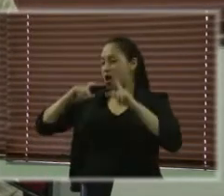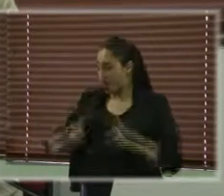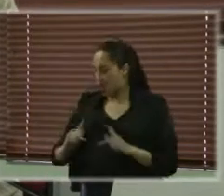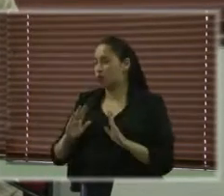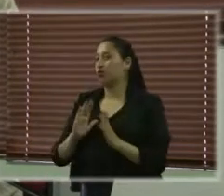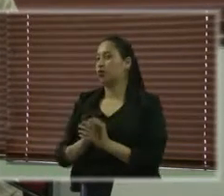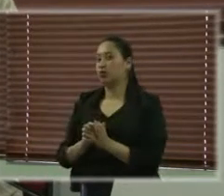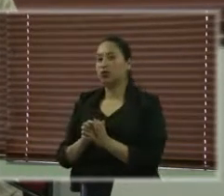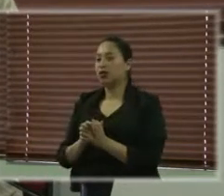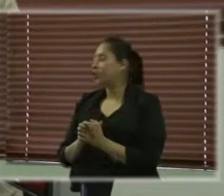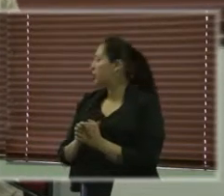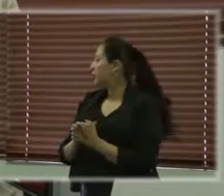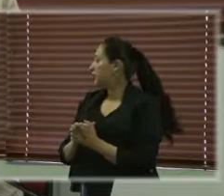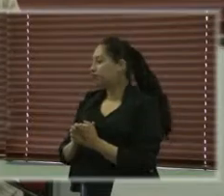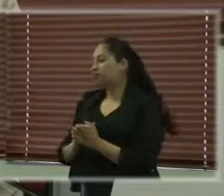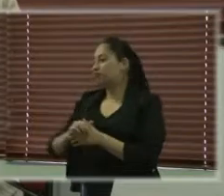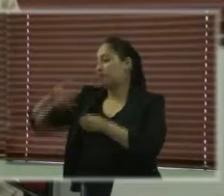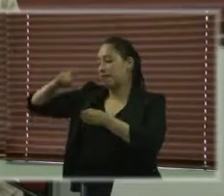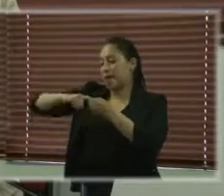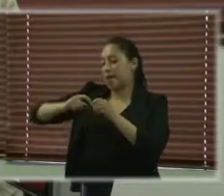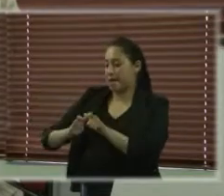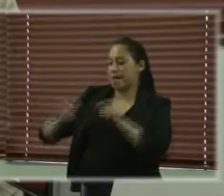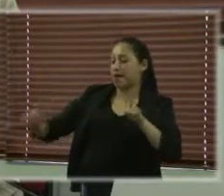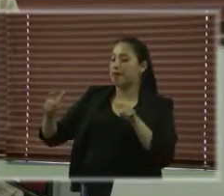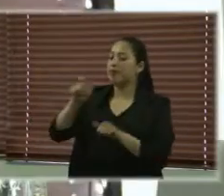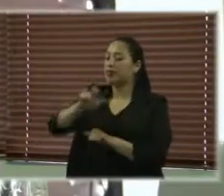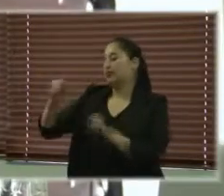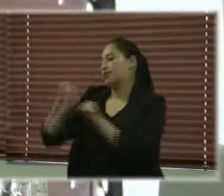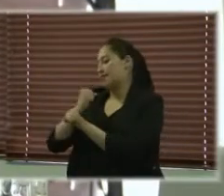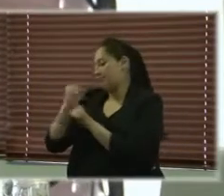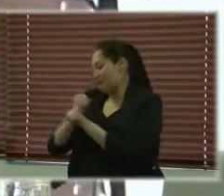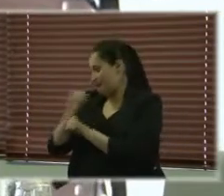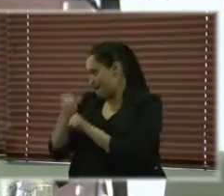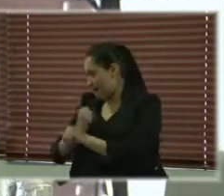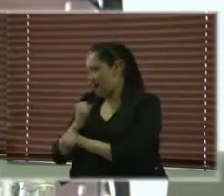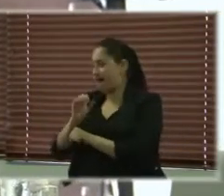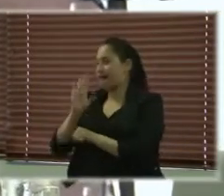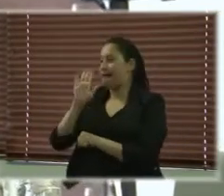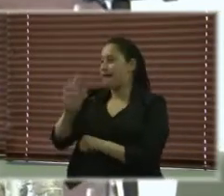se contrata más gente para que trabaje en esa temática,